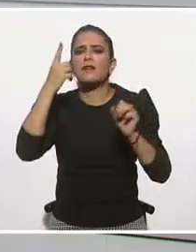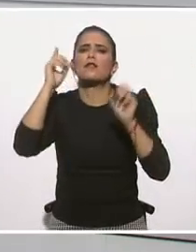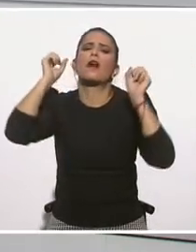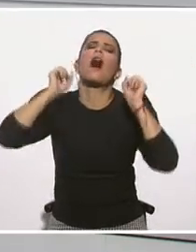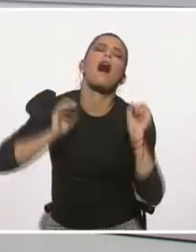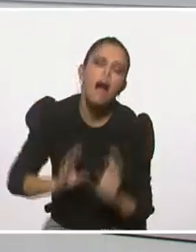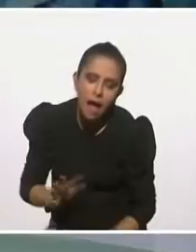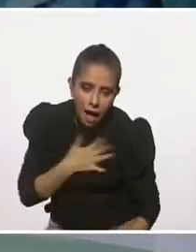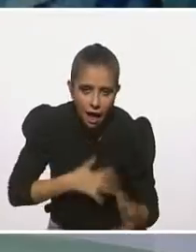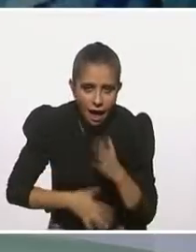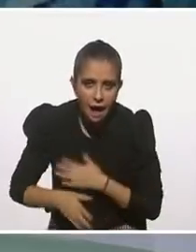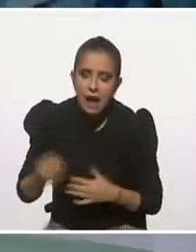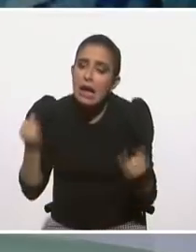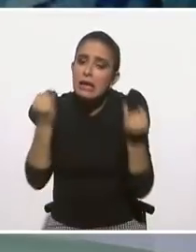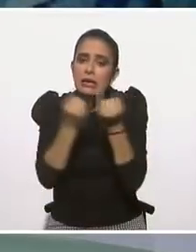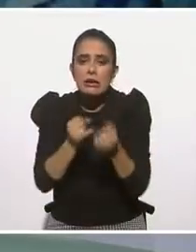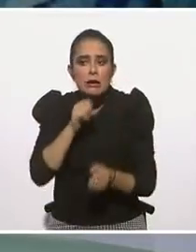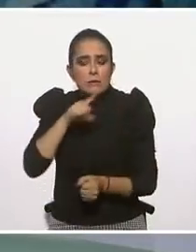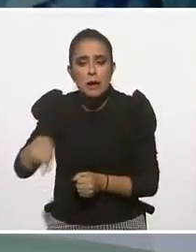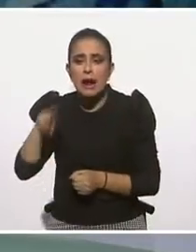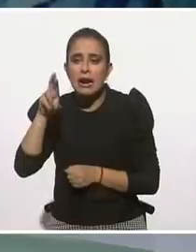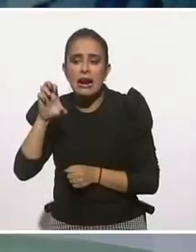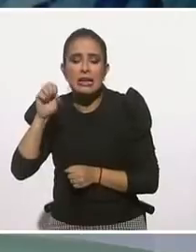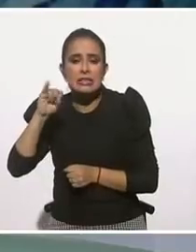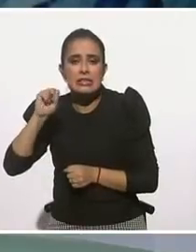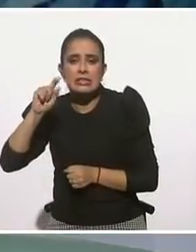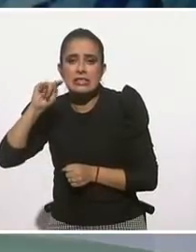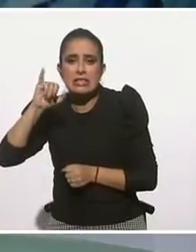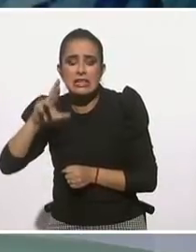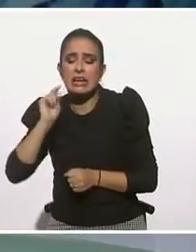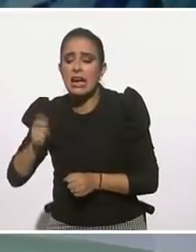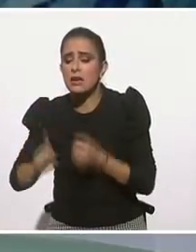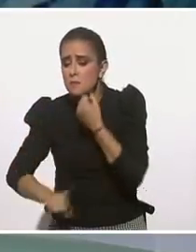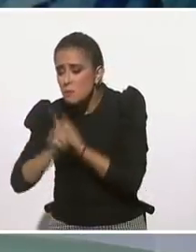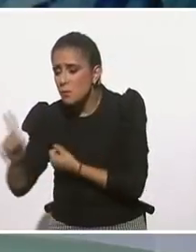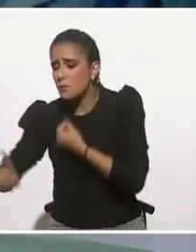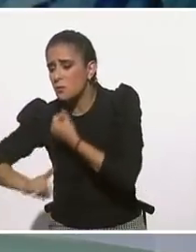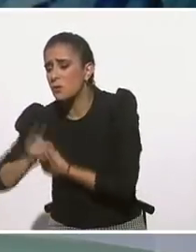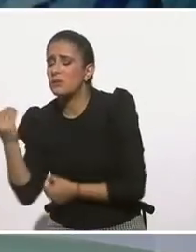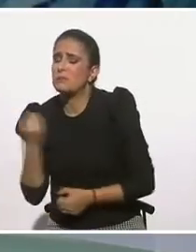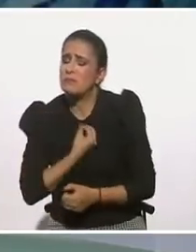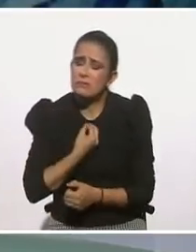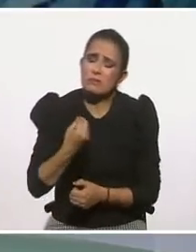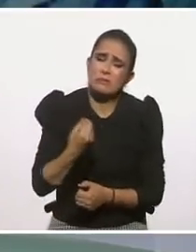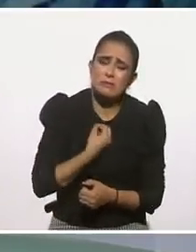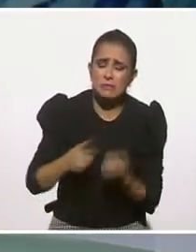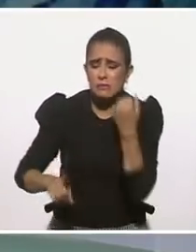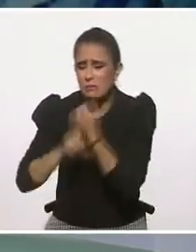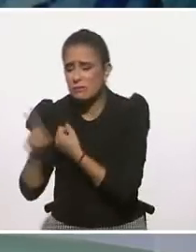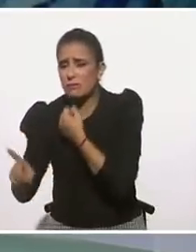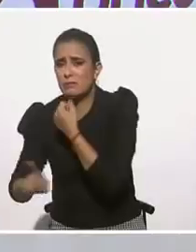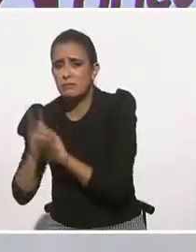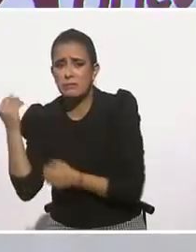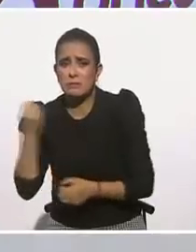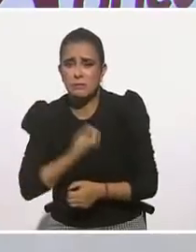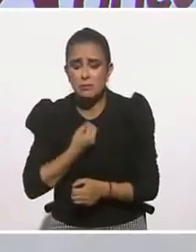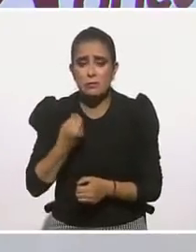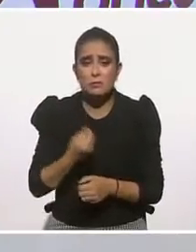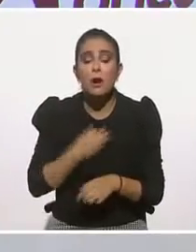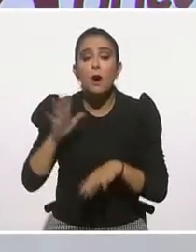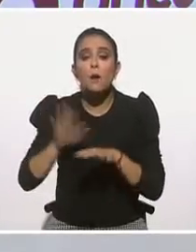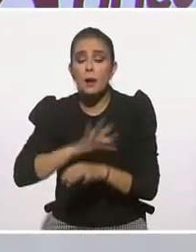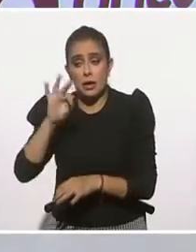proceso resiliente, desde mi punto de vista, es, primero que nada, sí resistir, porque ante una adversidad, si no resistes, te mueres. O sea, tienes que